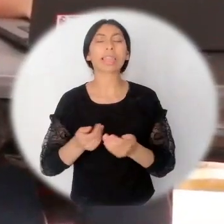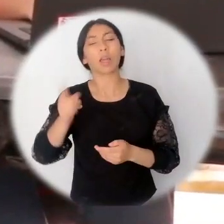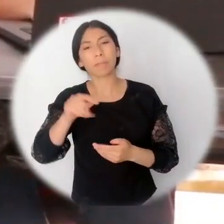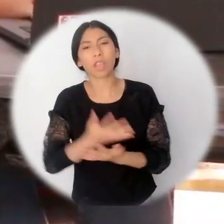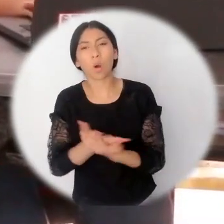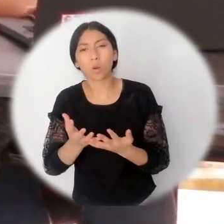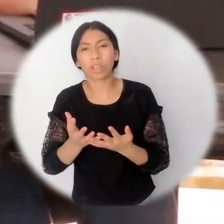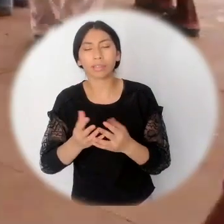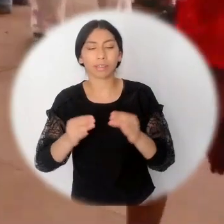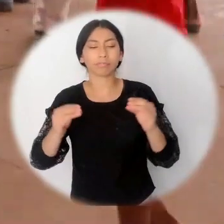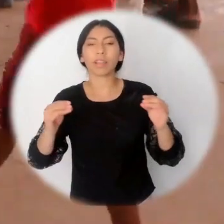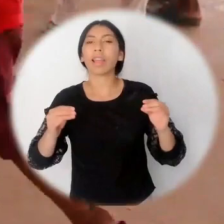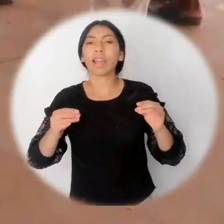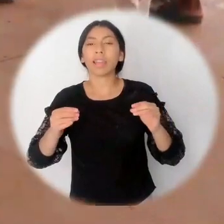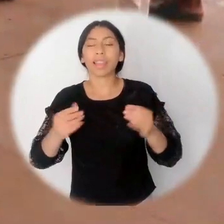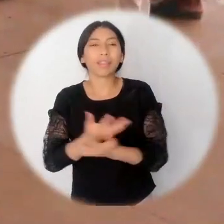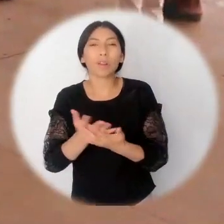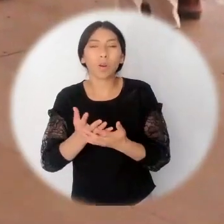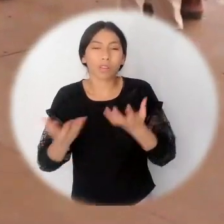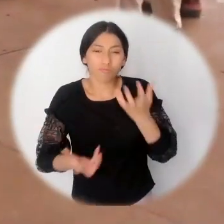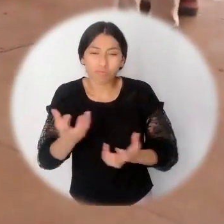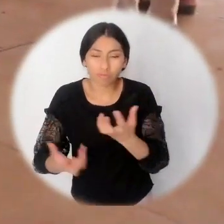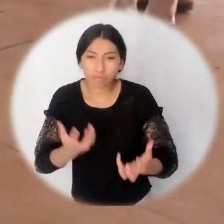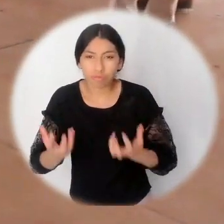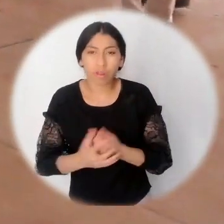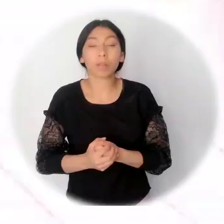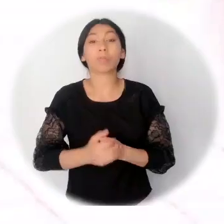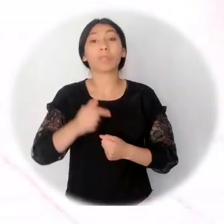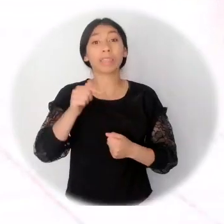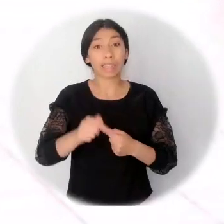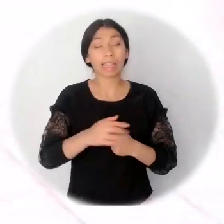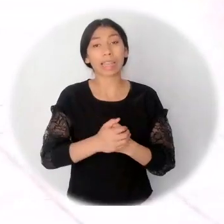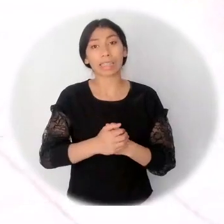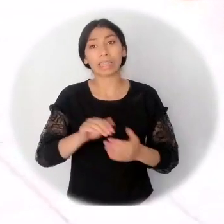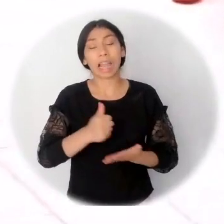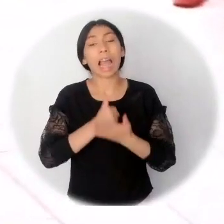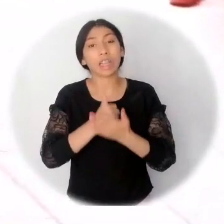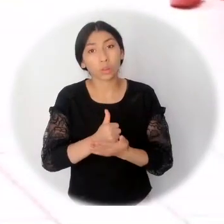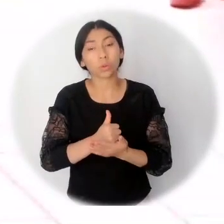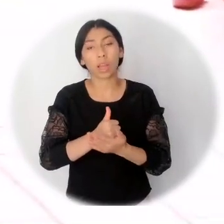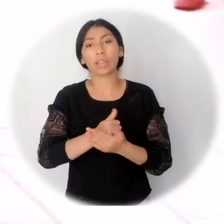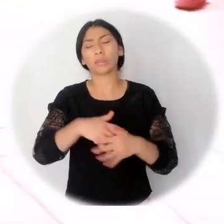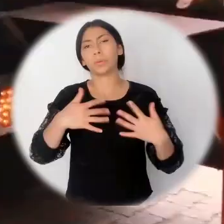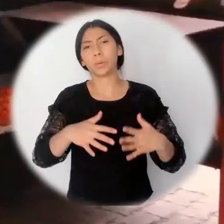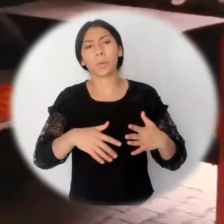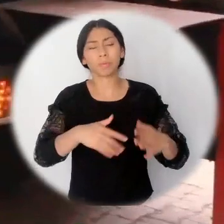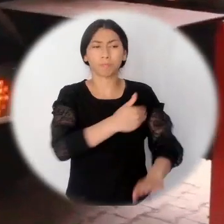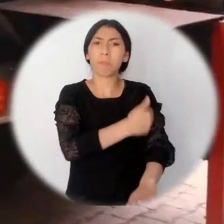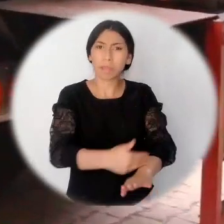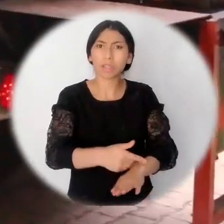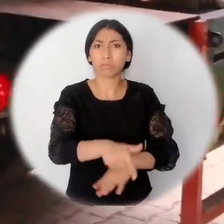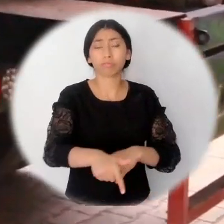implementos de cocina. Bajo el mecanismo de subsidiariedad, la unidad ha entregado este año en Antioquia 1.423 millones de pesos para